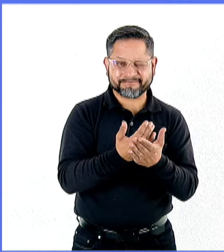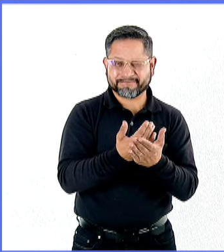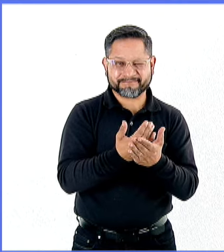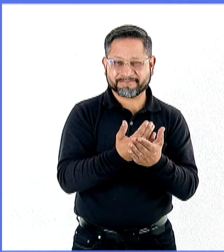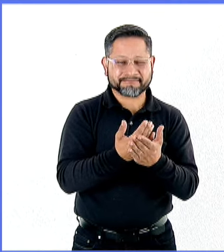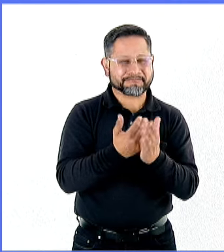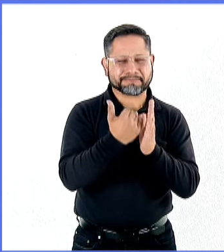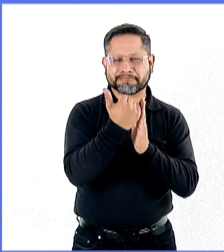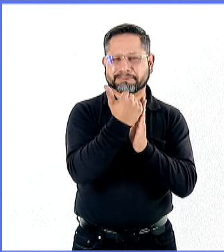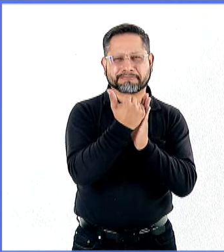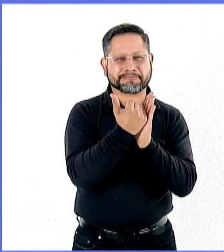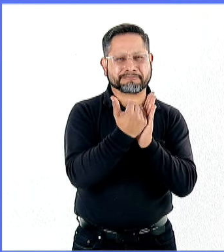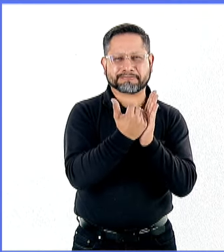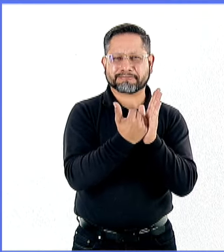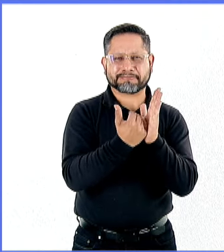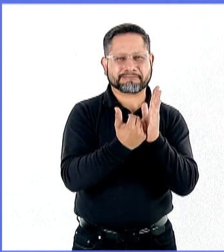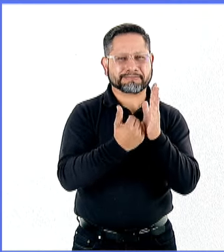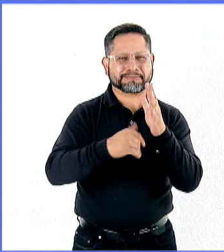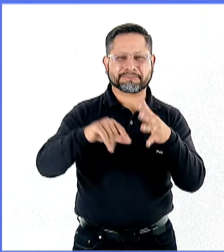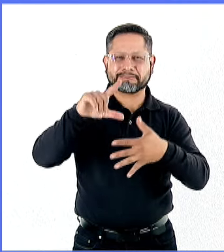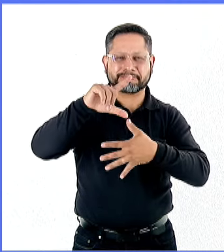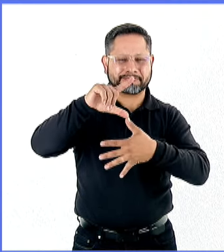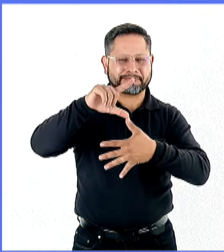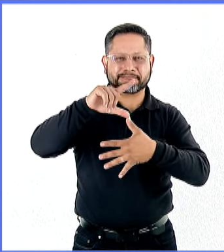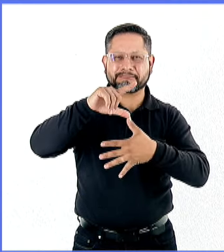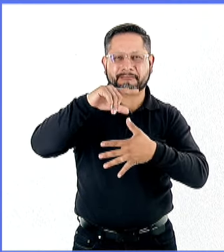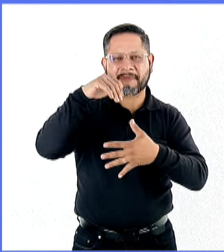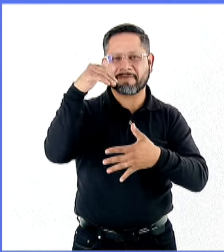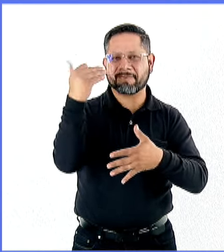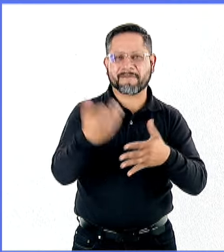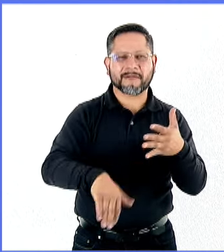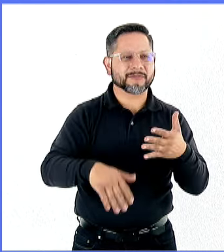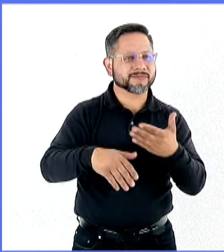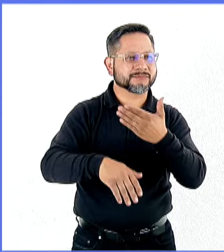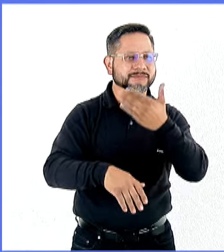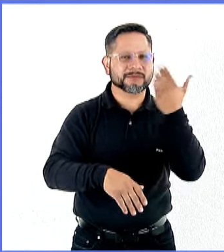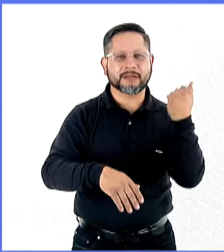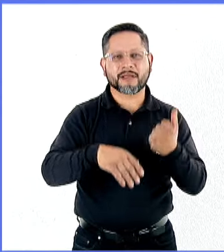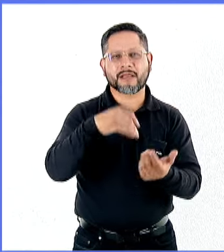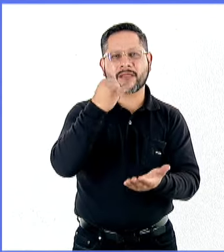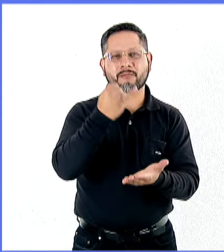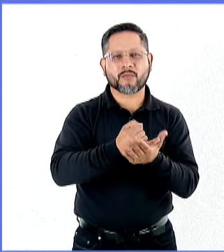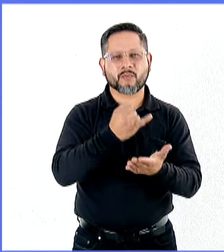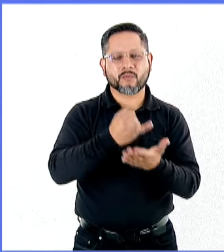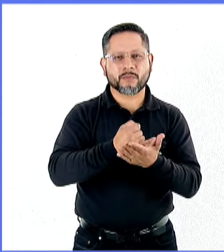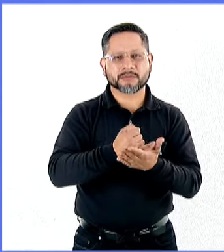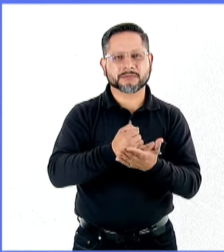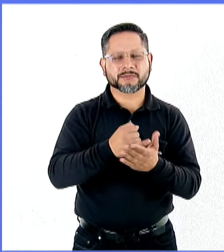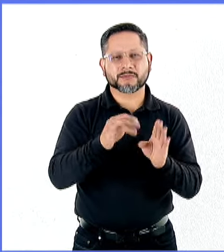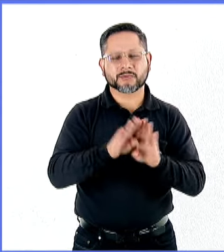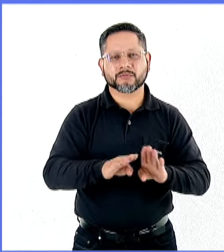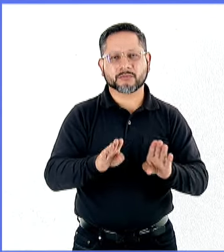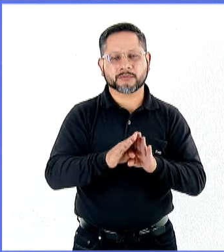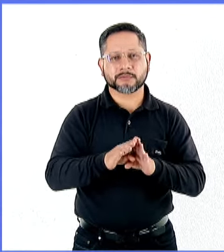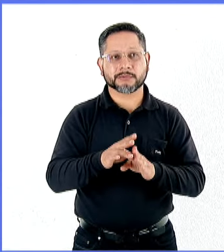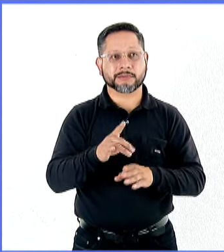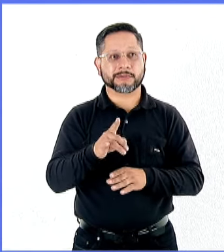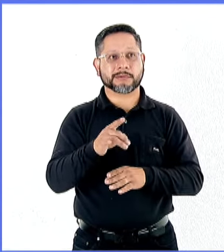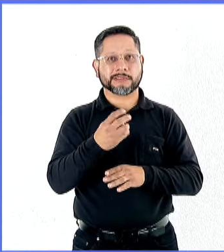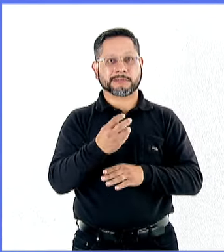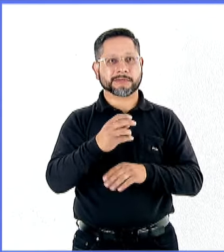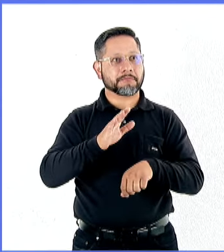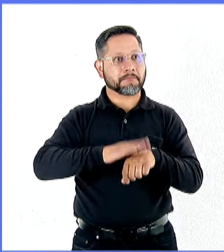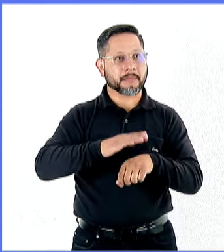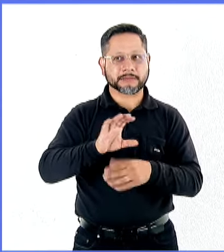por debajo de la media latinoamericana. Entonces, el desafío es enorme, o no solamente es pensar, bueno, habría que